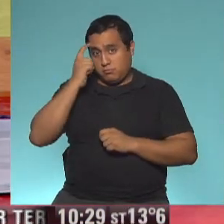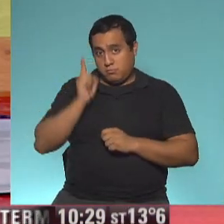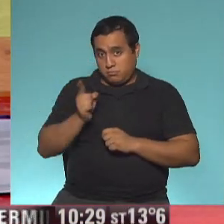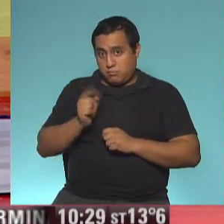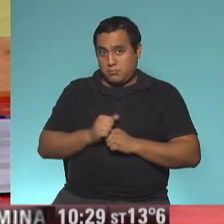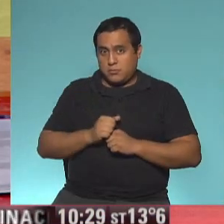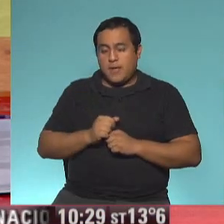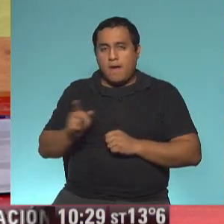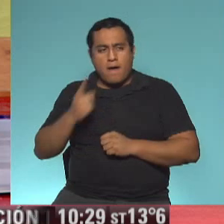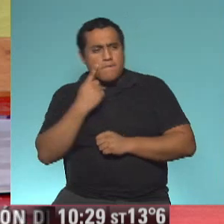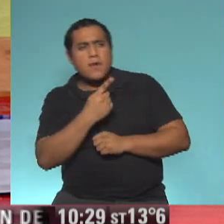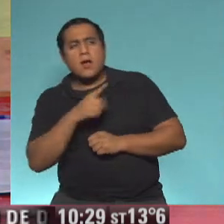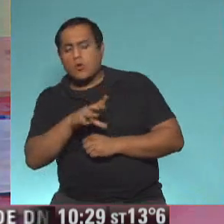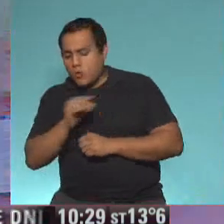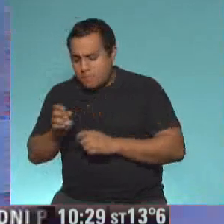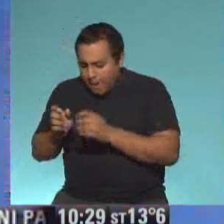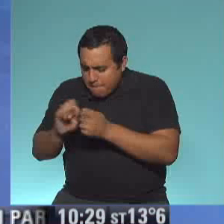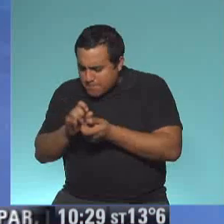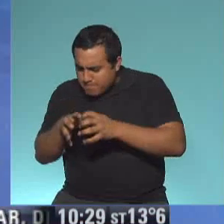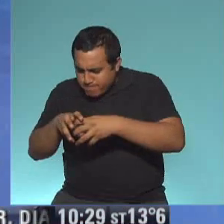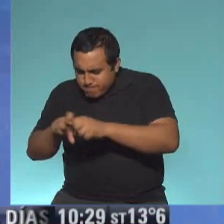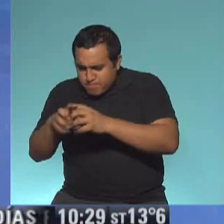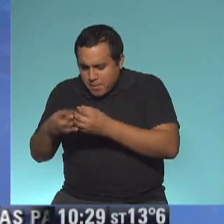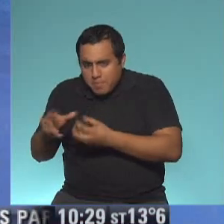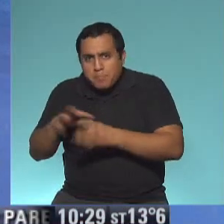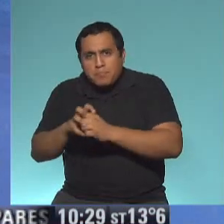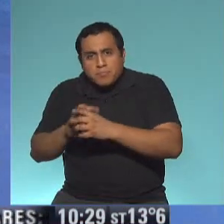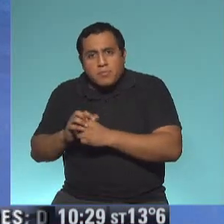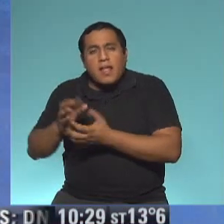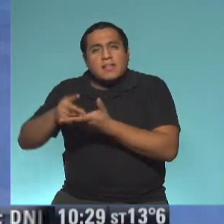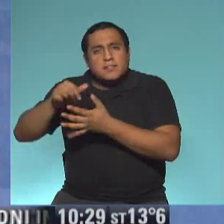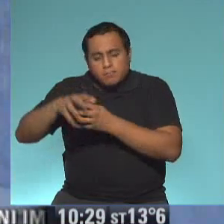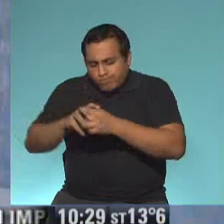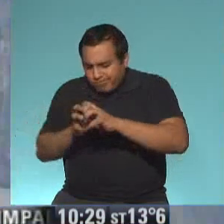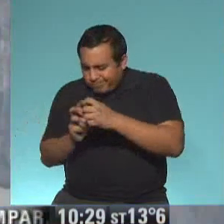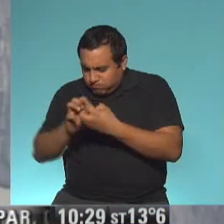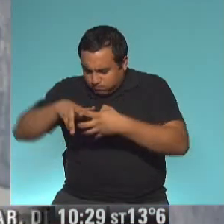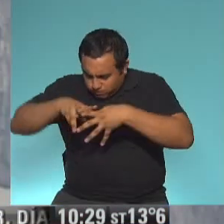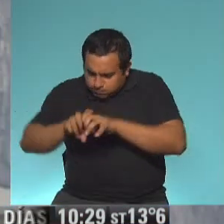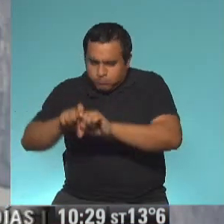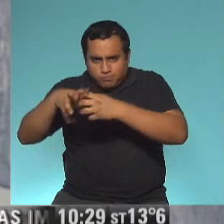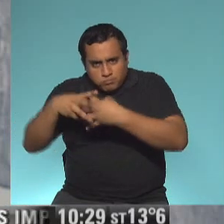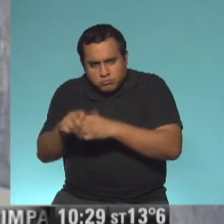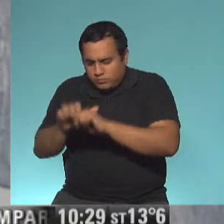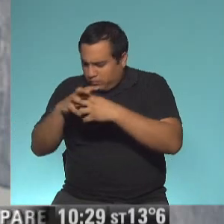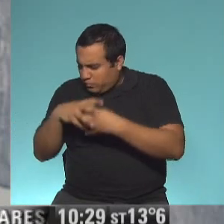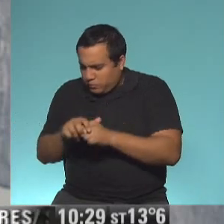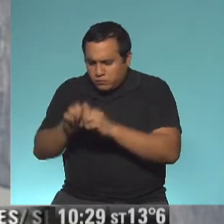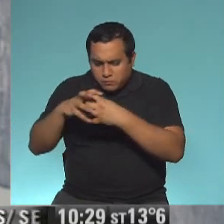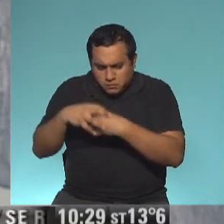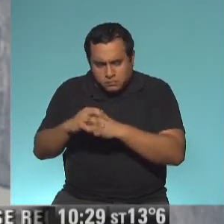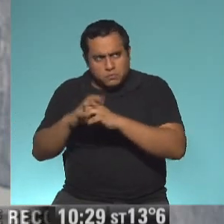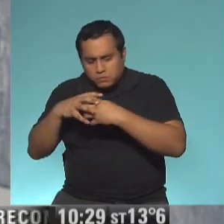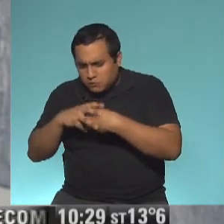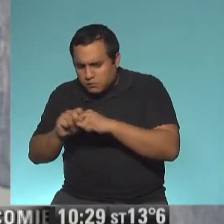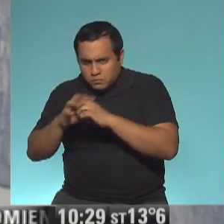Siguiendo todos los pasos, Añá tomó un trozo de arcilla y la amasó y la amasó, tratando